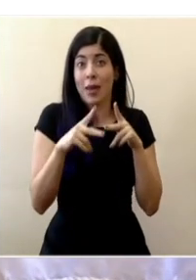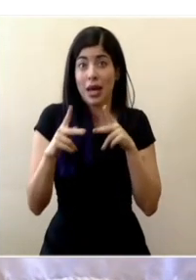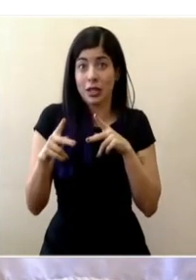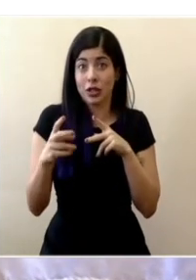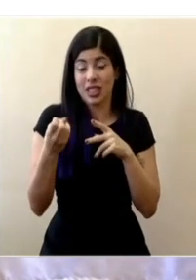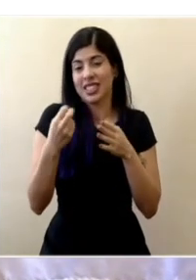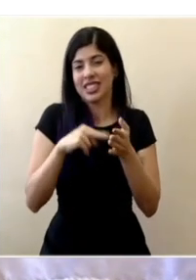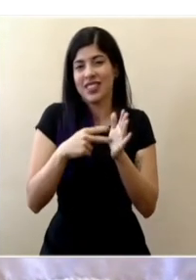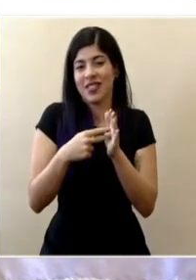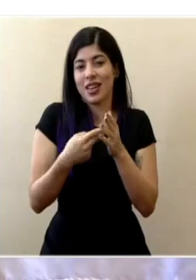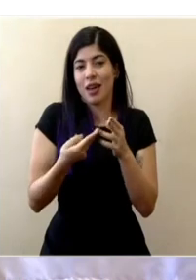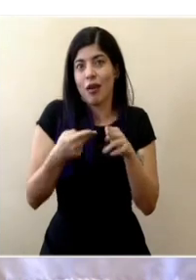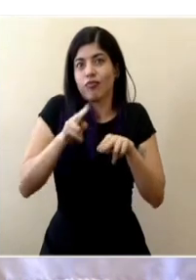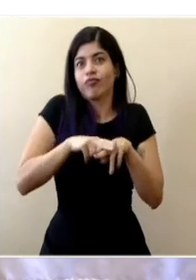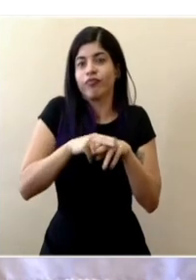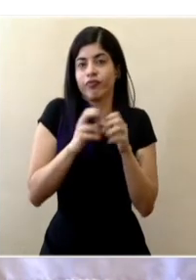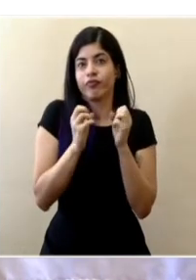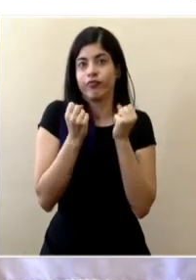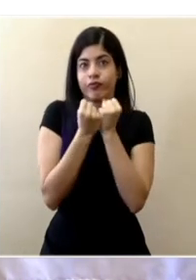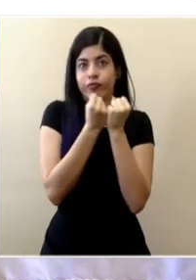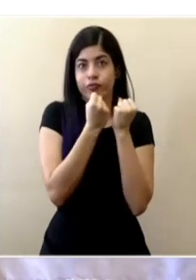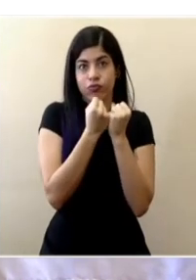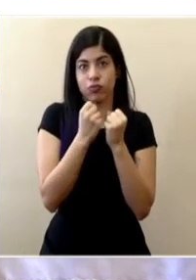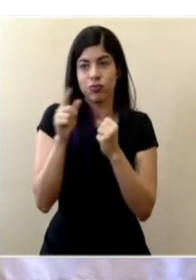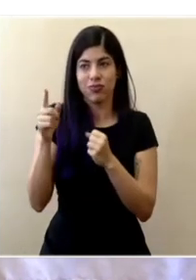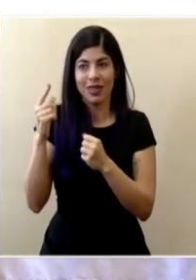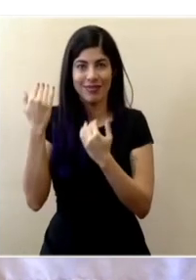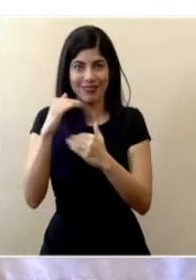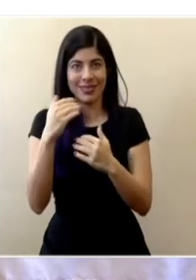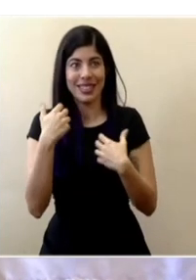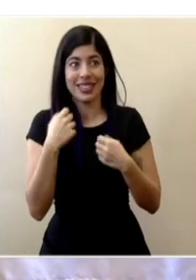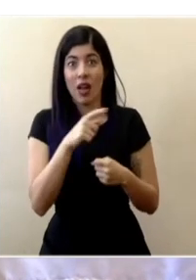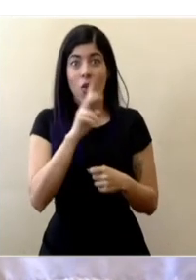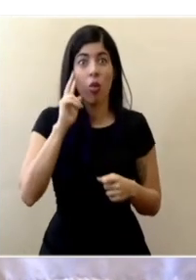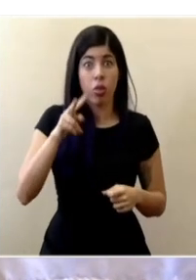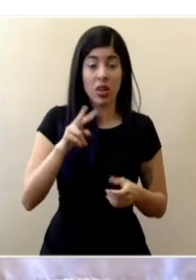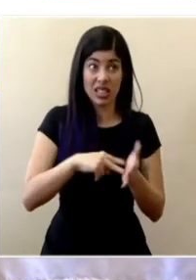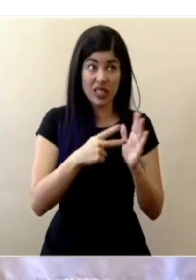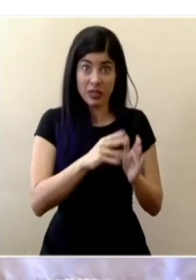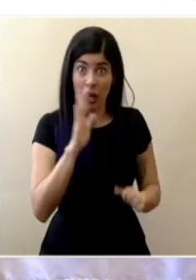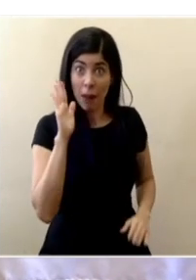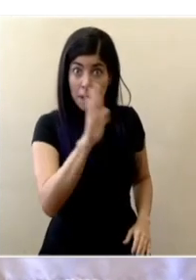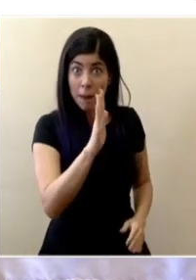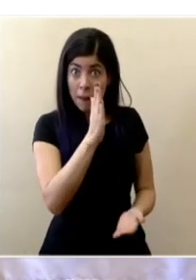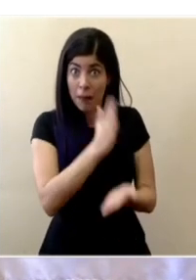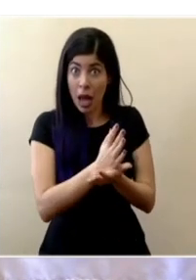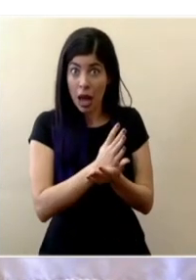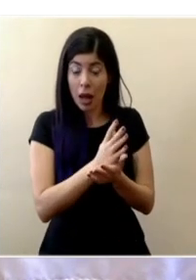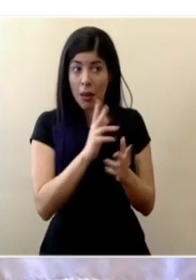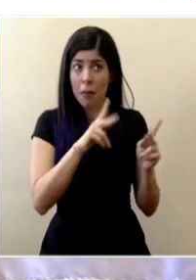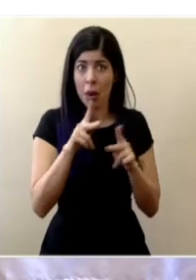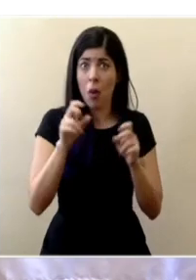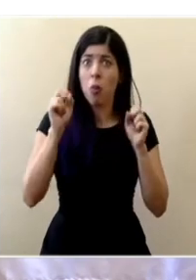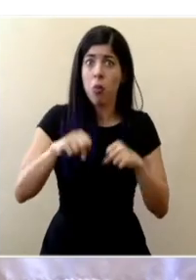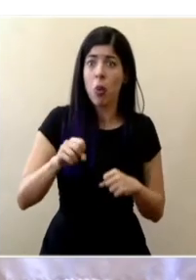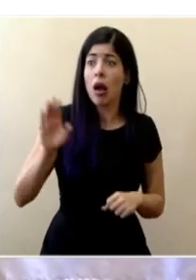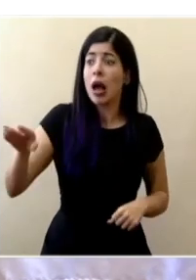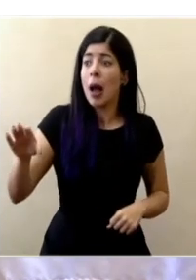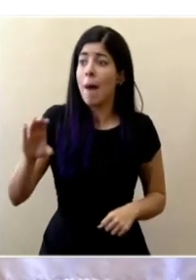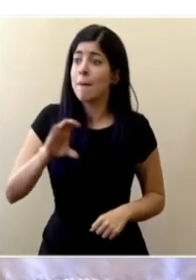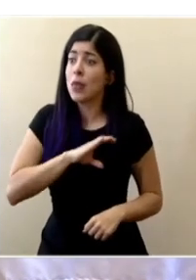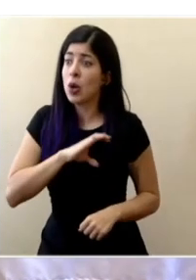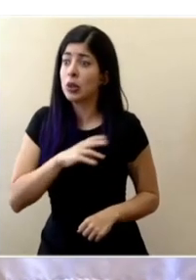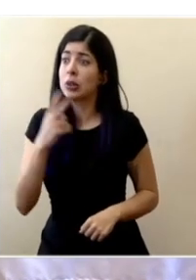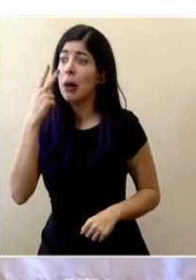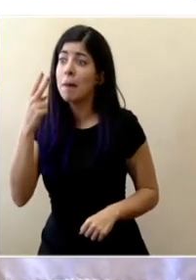decir con sobrecarga según las estipulaciones establecidas por salud ¿qué proceso se sigue? ¿se le detiene? ¿las personas pueden acudir a los oficiales en